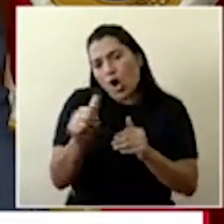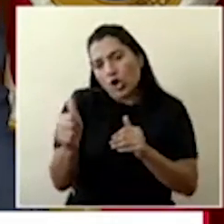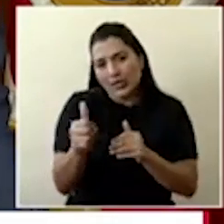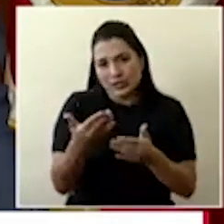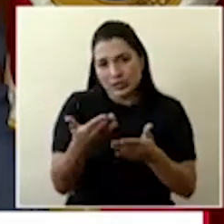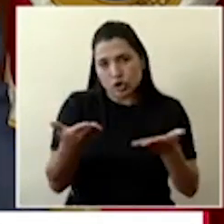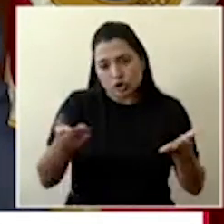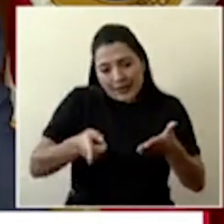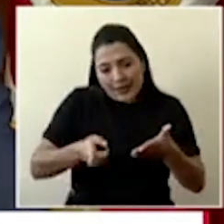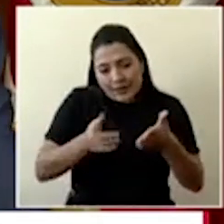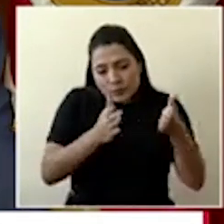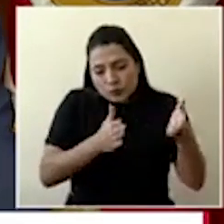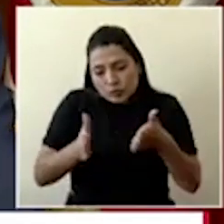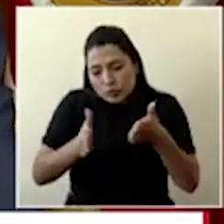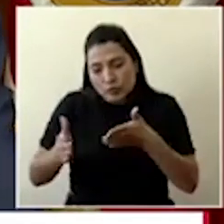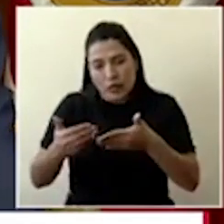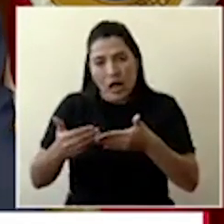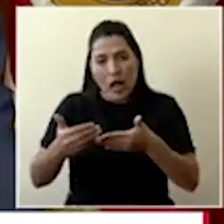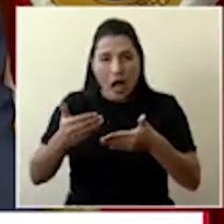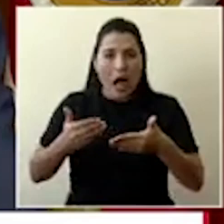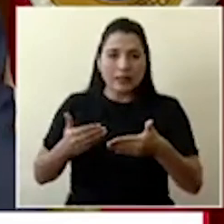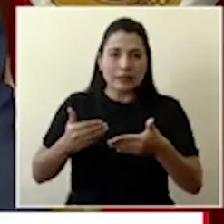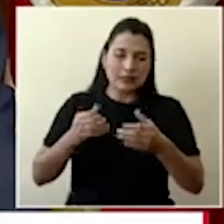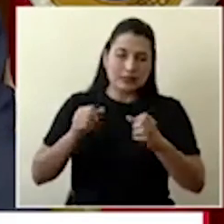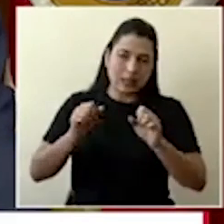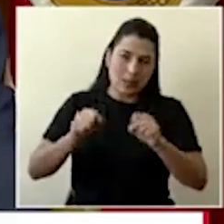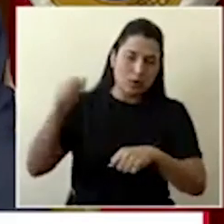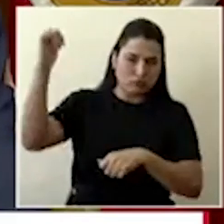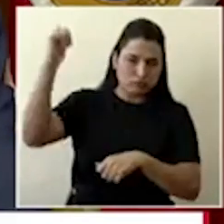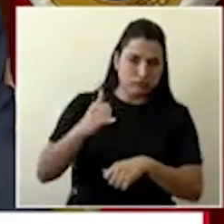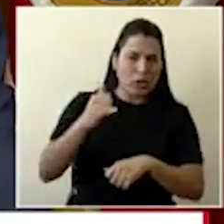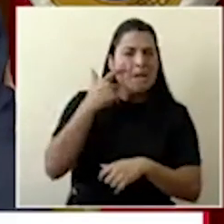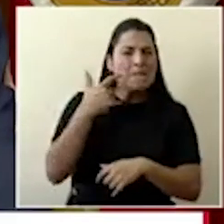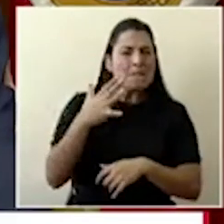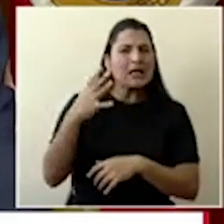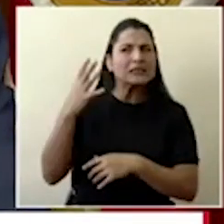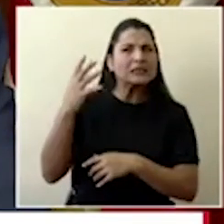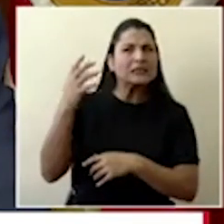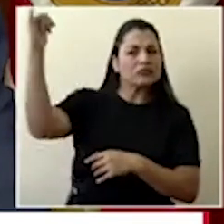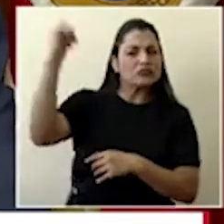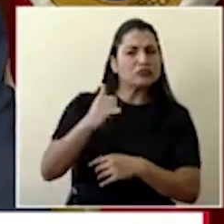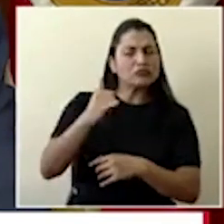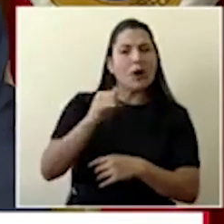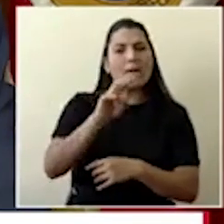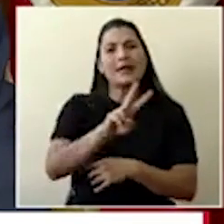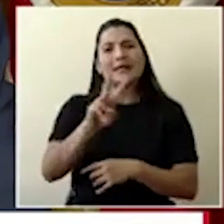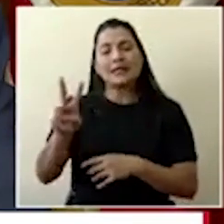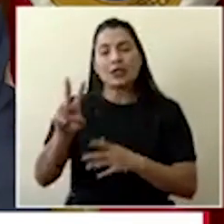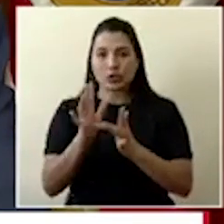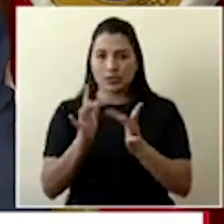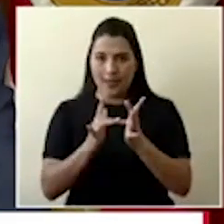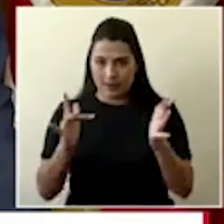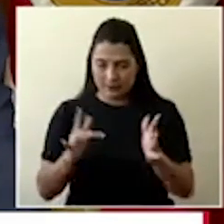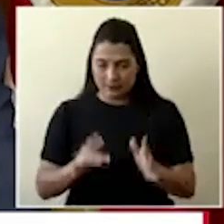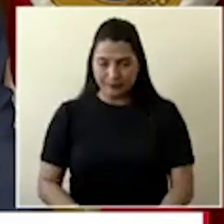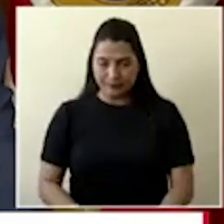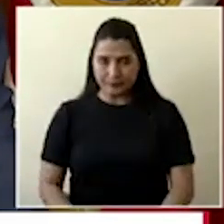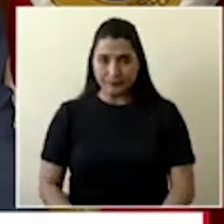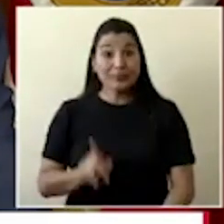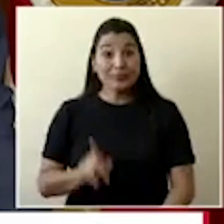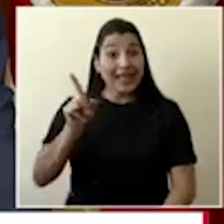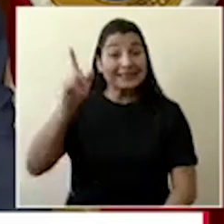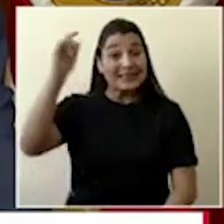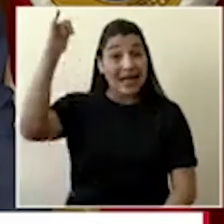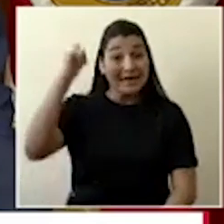recoger esos materiales. Entonces, se estima que estará saliendo de Shanghai, China, el 22 de abril. Ese avión